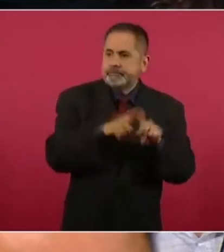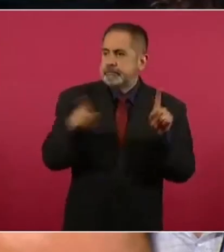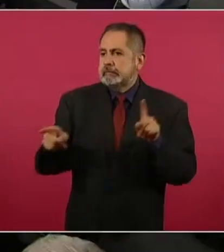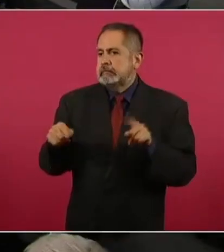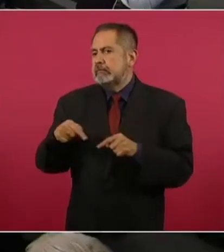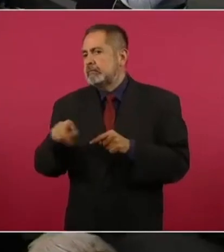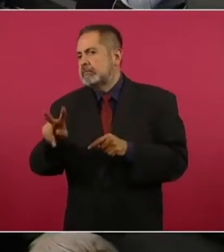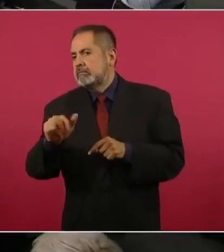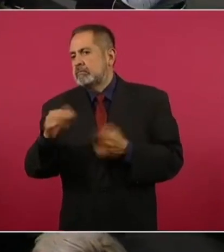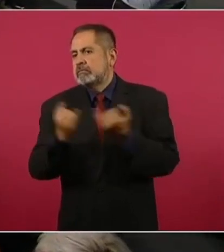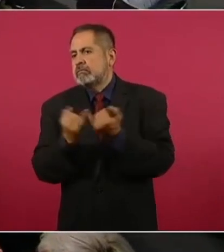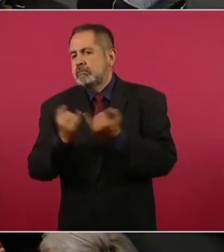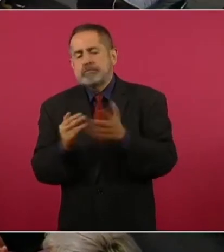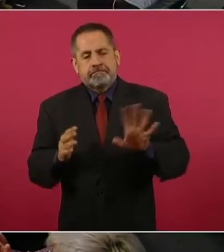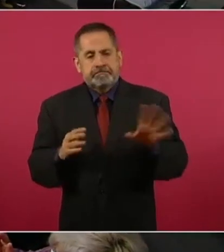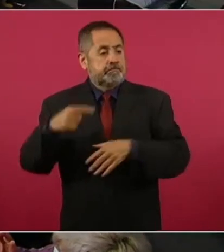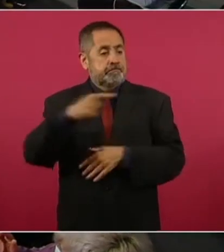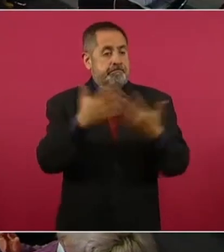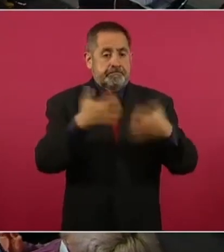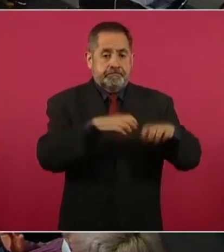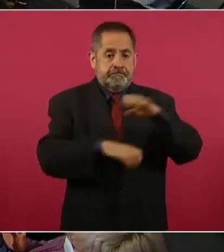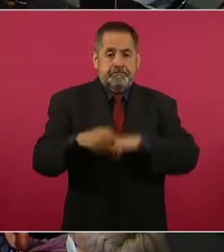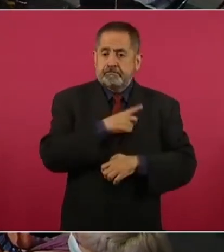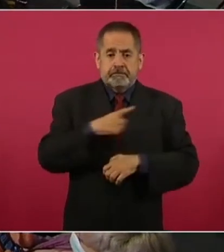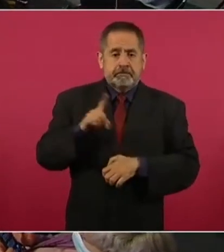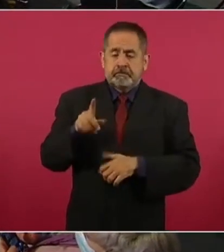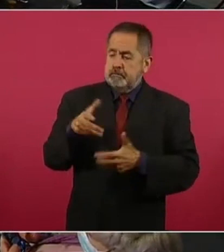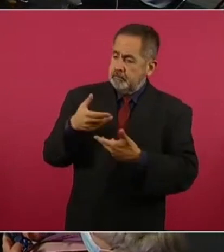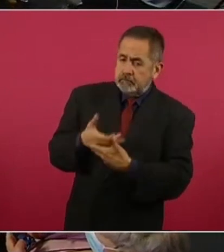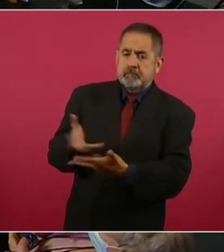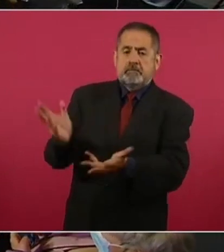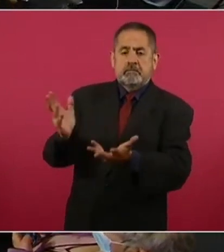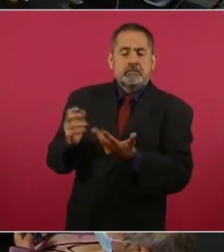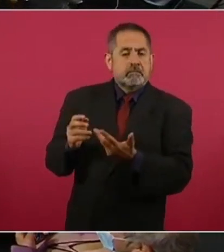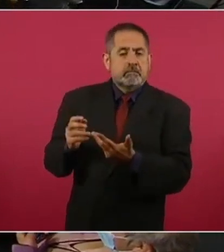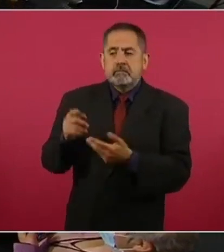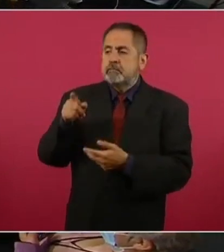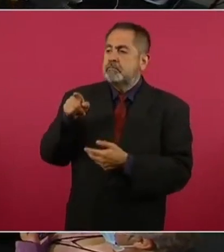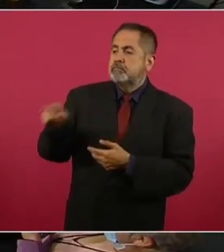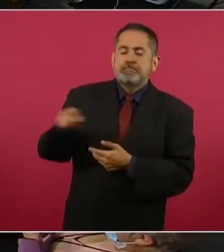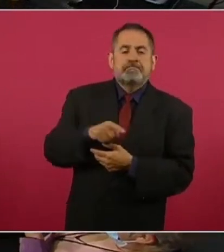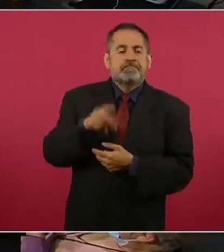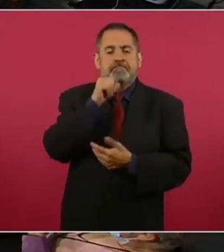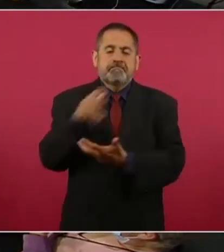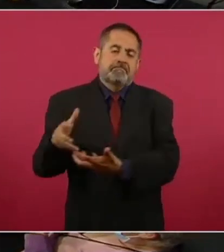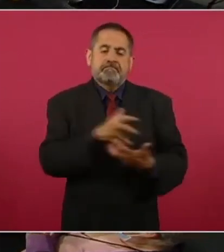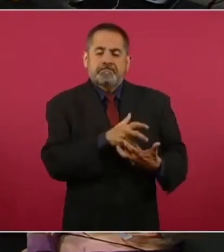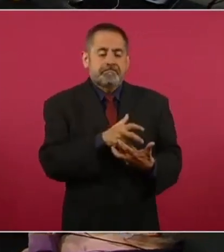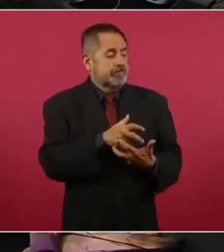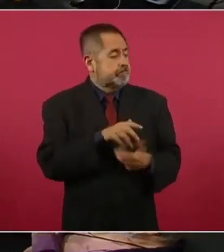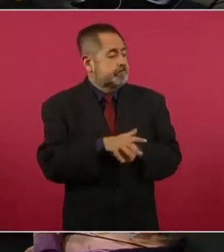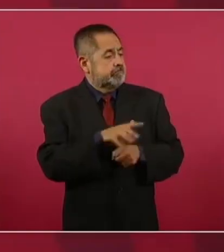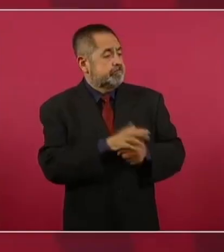empresas pues sólo tienen que abrir la llave para tener acceso al vital líquido. Sí,